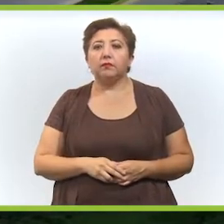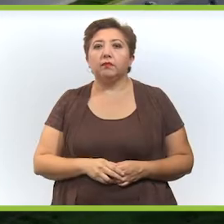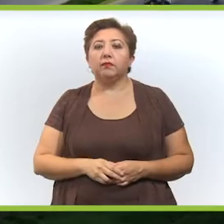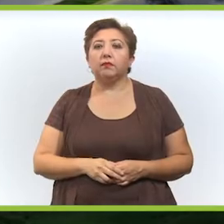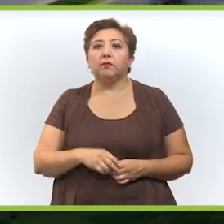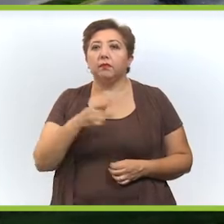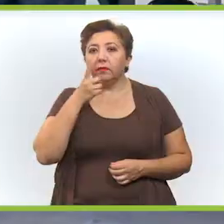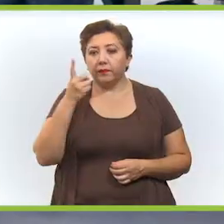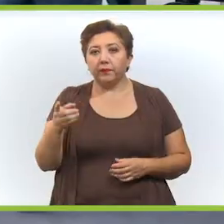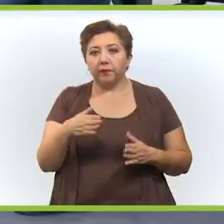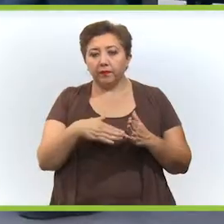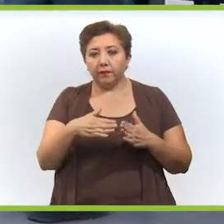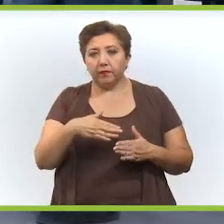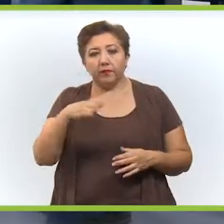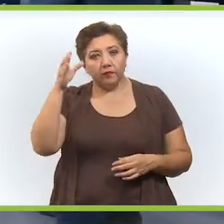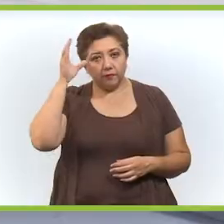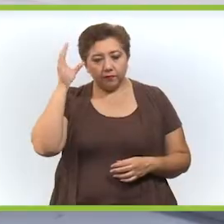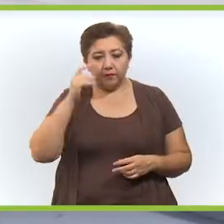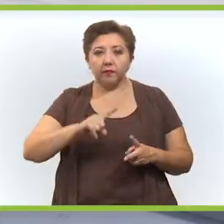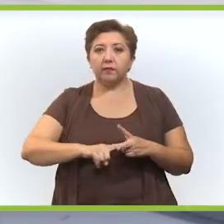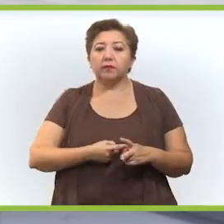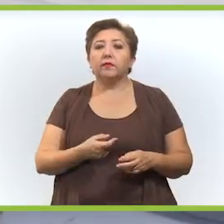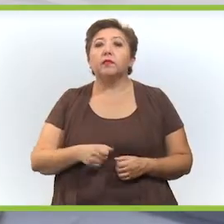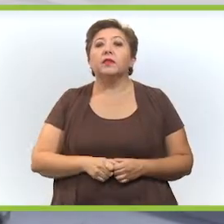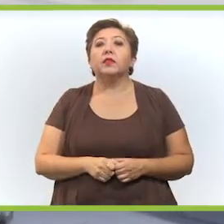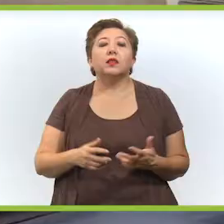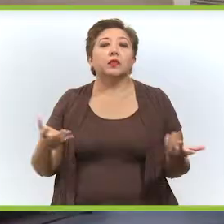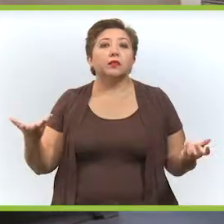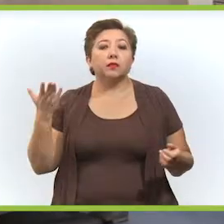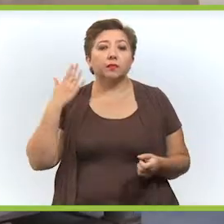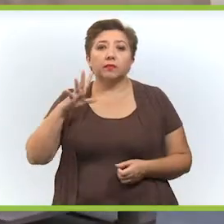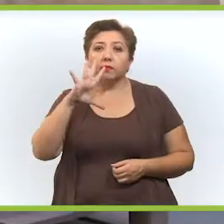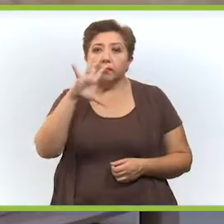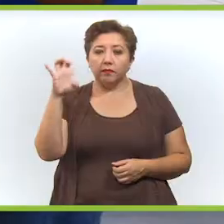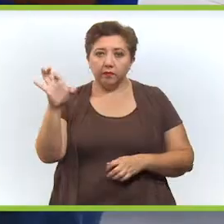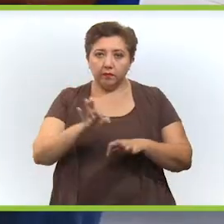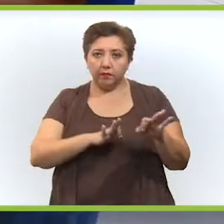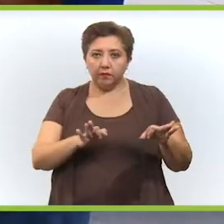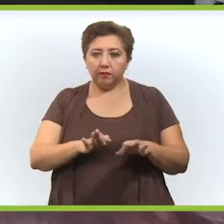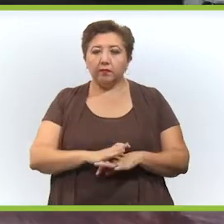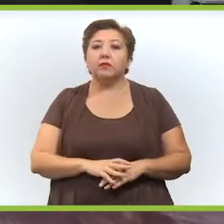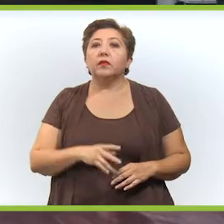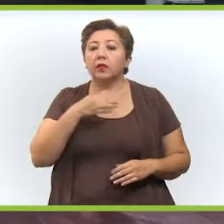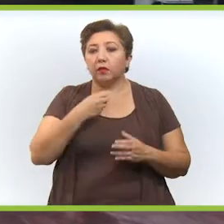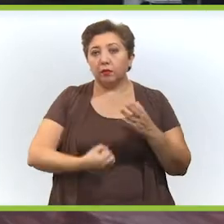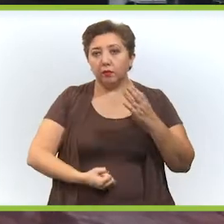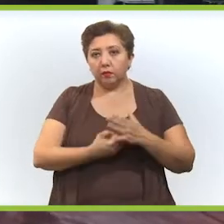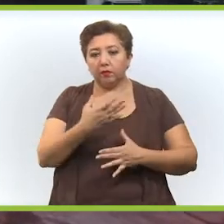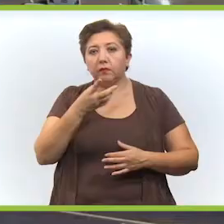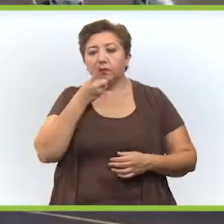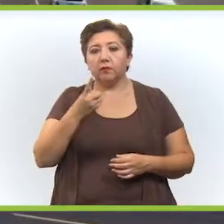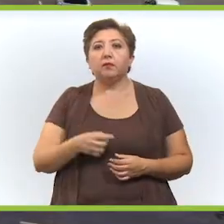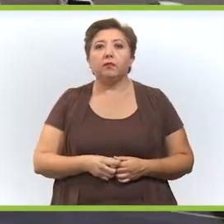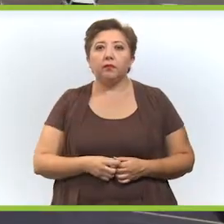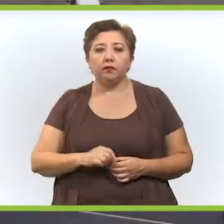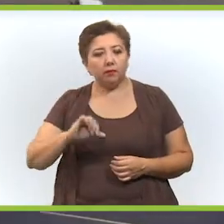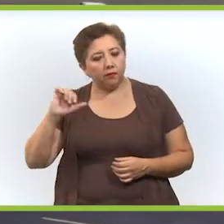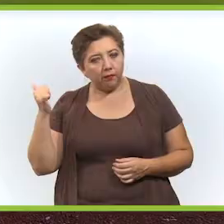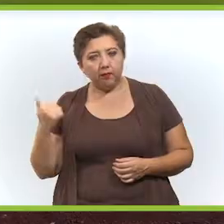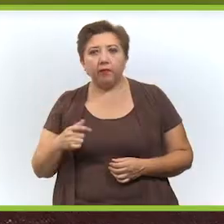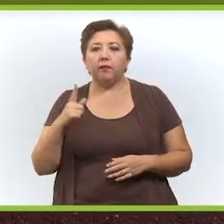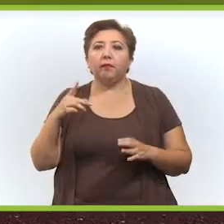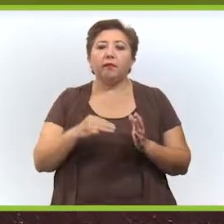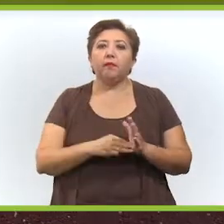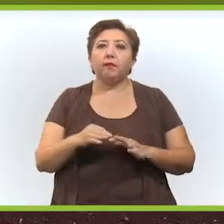planta de cocinas chinas, Wood Jennings, que inauguramos una etapa que generó 500 empleos y ya anunciaron una nueva etapa, que va a estar con otros mil